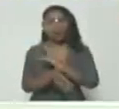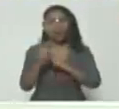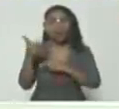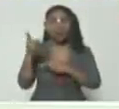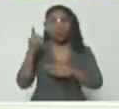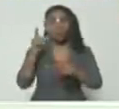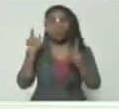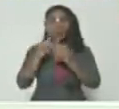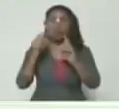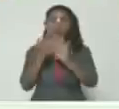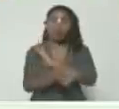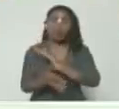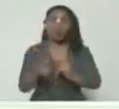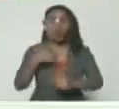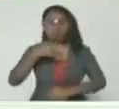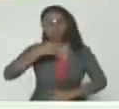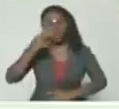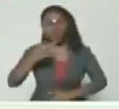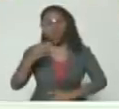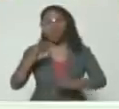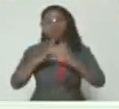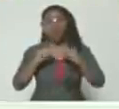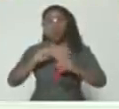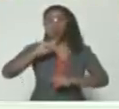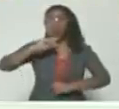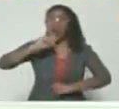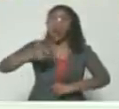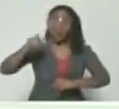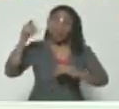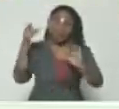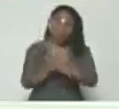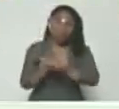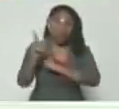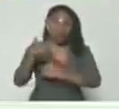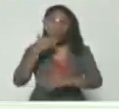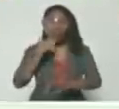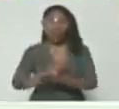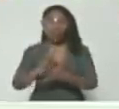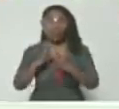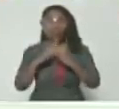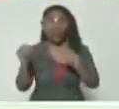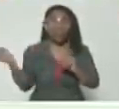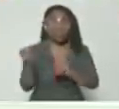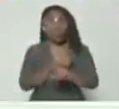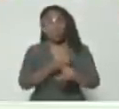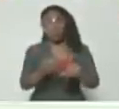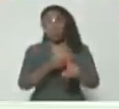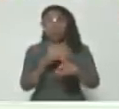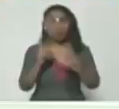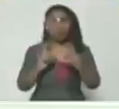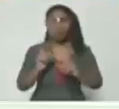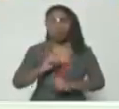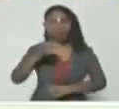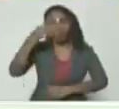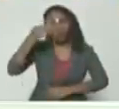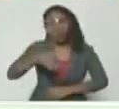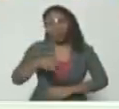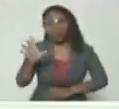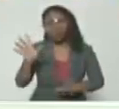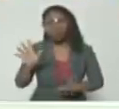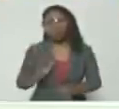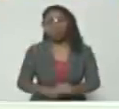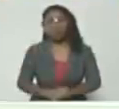él. De verdad. Y con todo el odio que había ahí, y todos los ataques, y no creo, no creo, de verdad no creo.